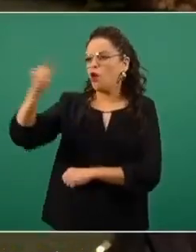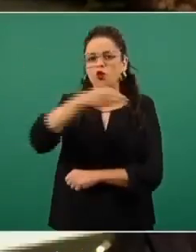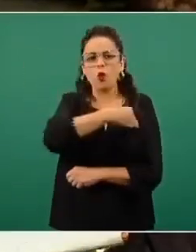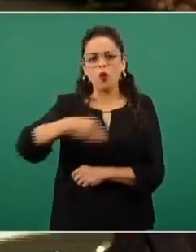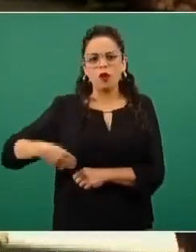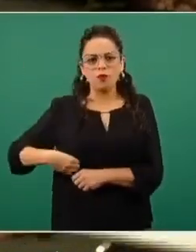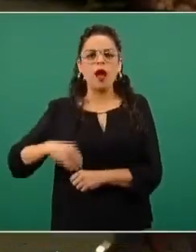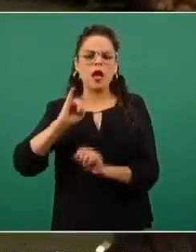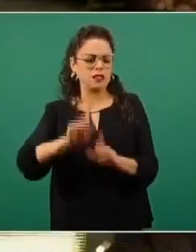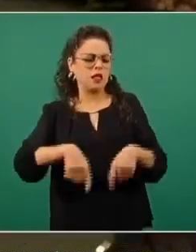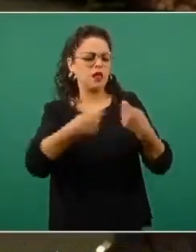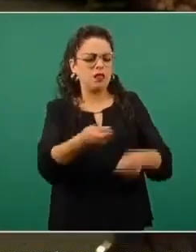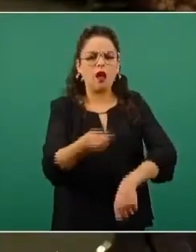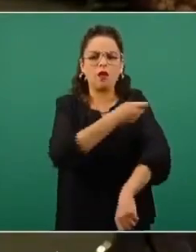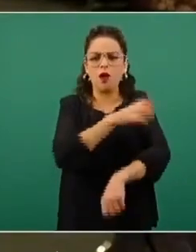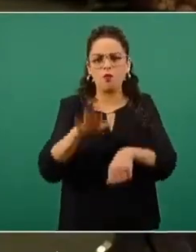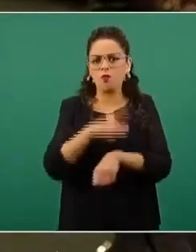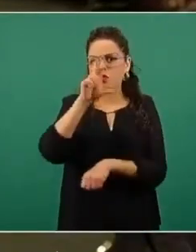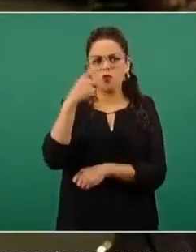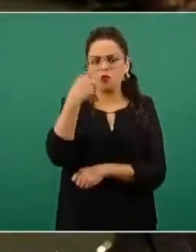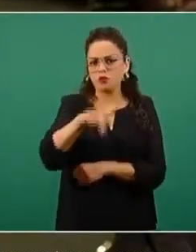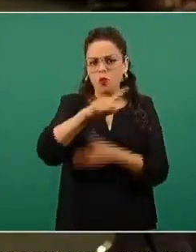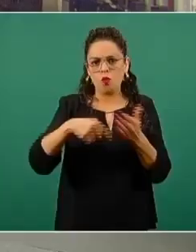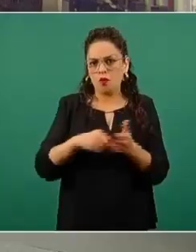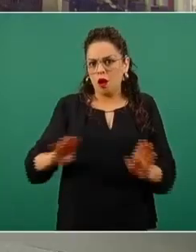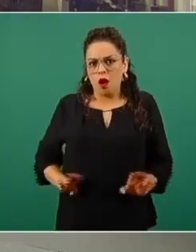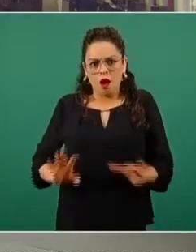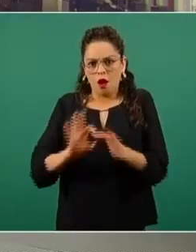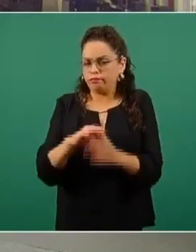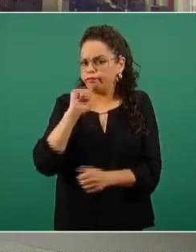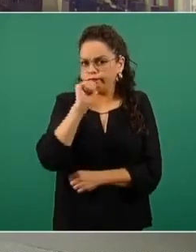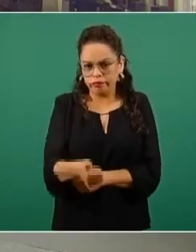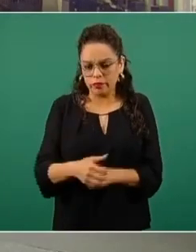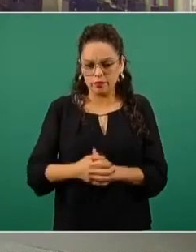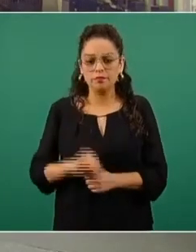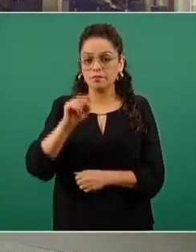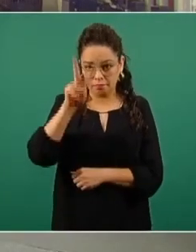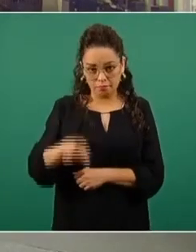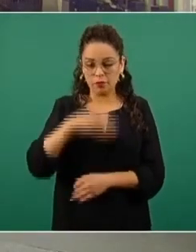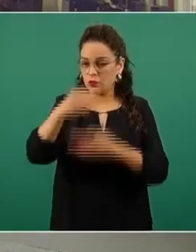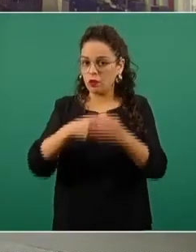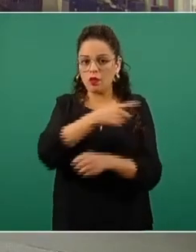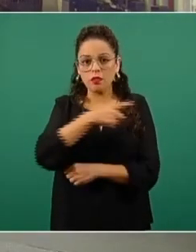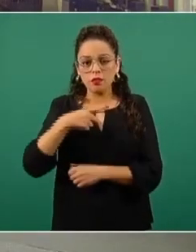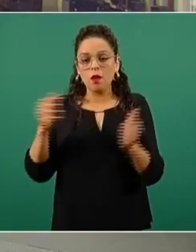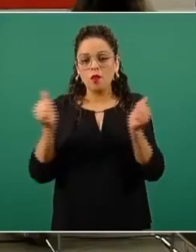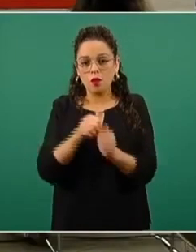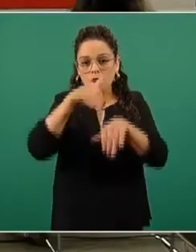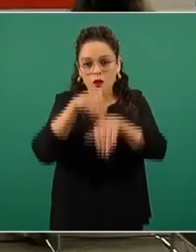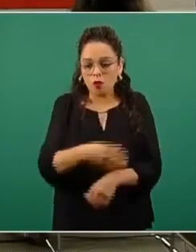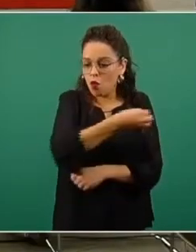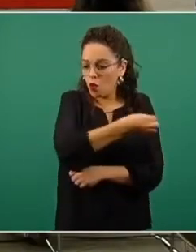vacunen en donde no les corresponde. Es correcto, así es. Debemos todos mantener orden, el gobierno, quienes somos